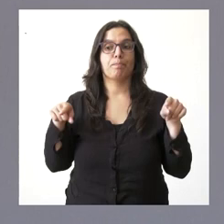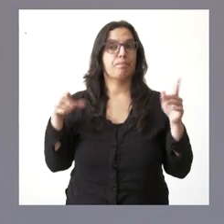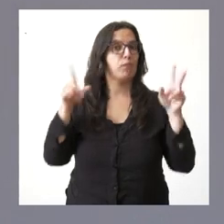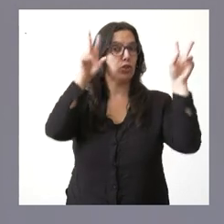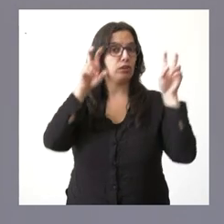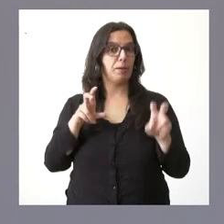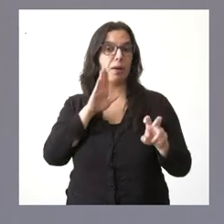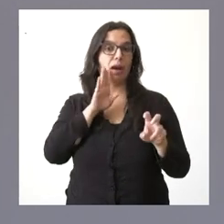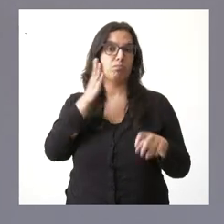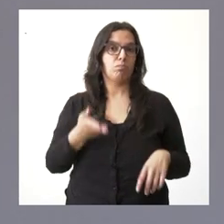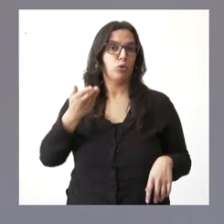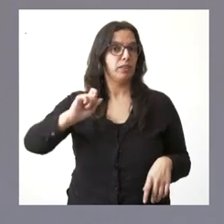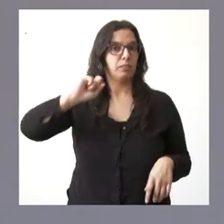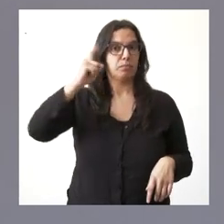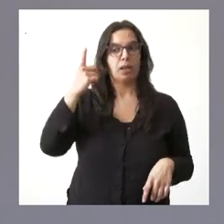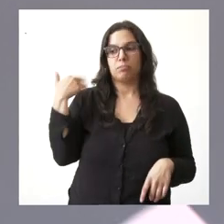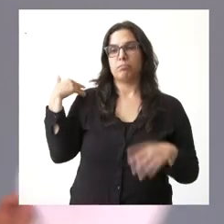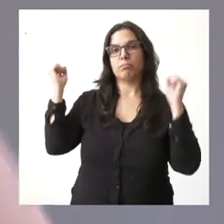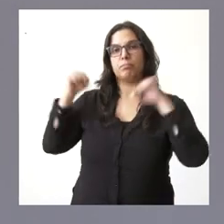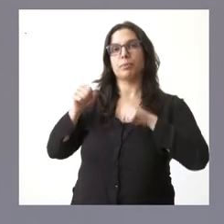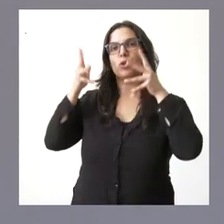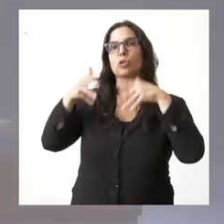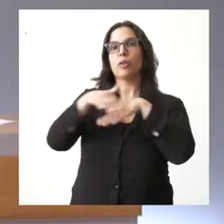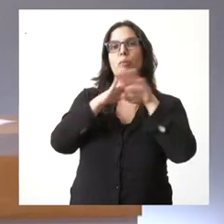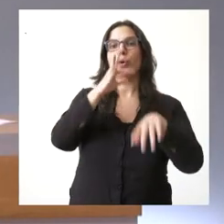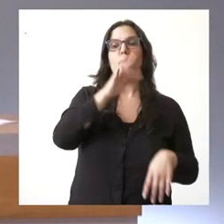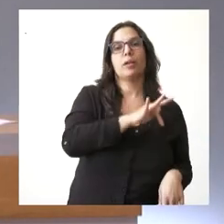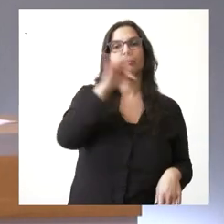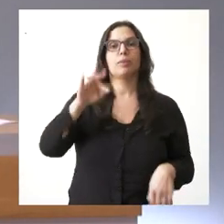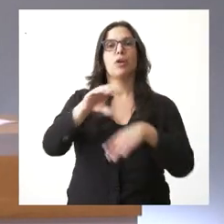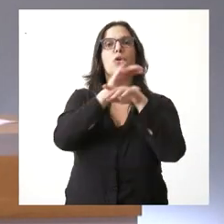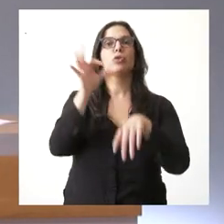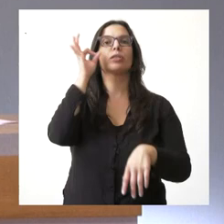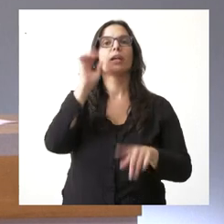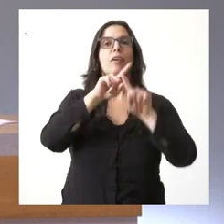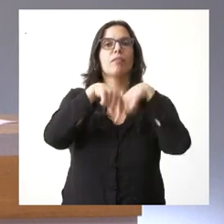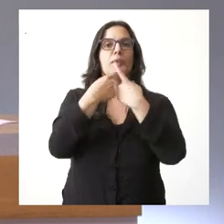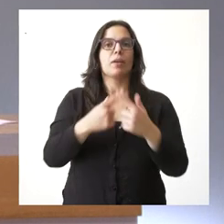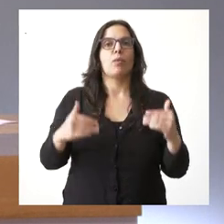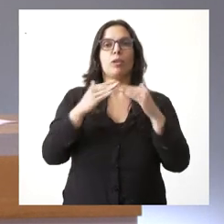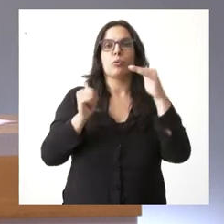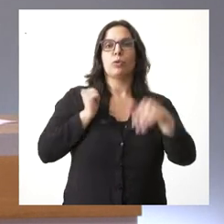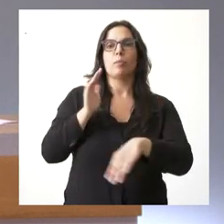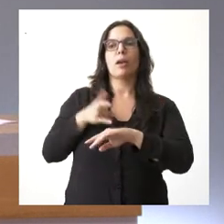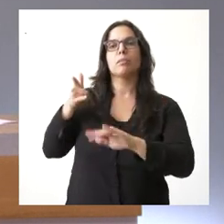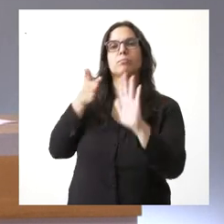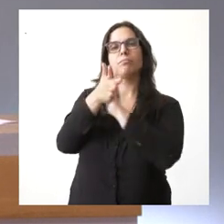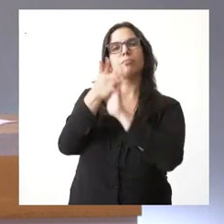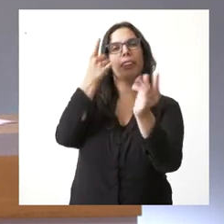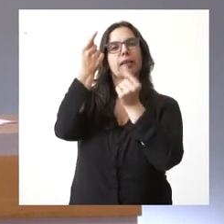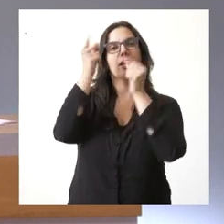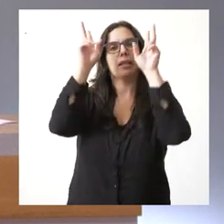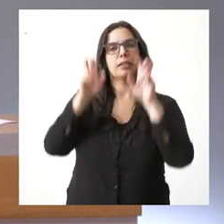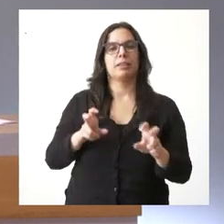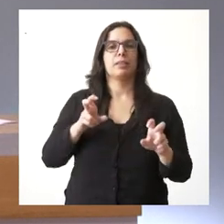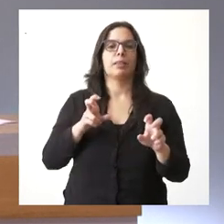asuntos fundamentales del Consejo. Y cedo la palabra a la consejera de Familia, igual de oportunidades, para que relate con más detalle el asunto que les